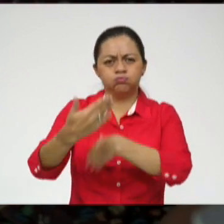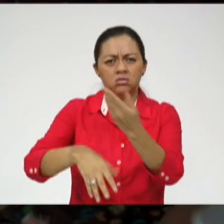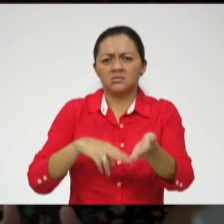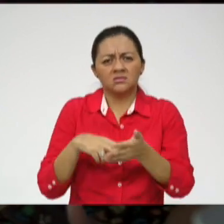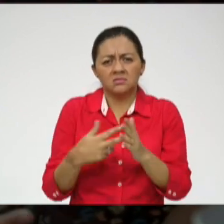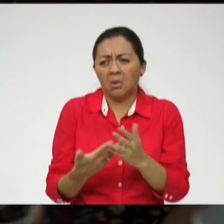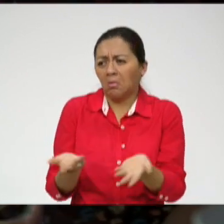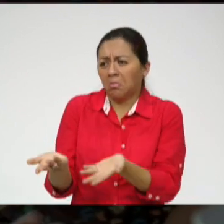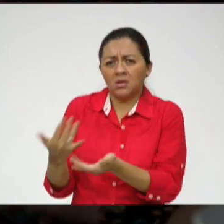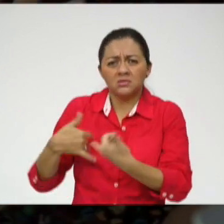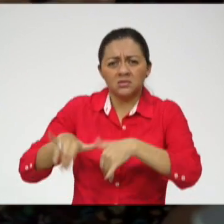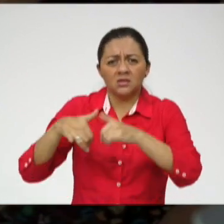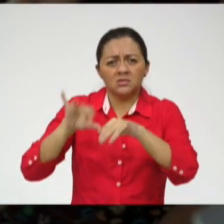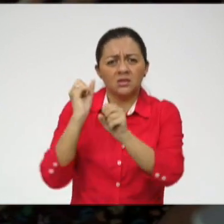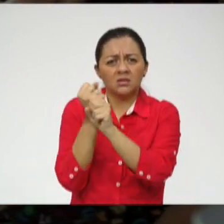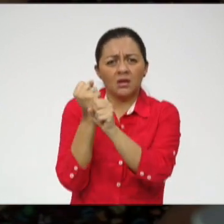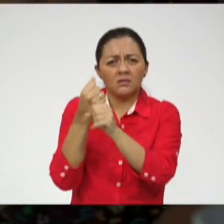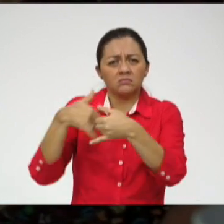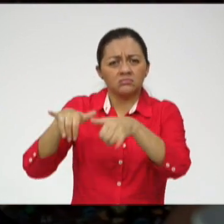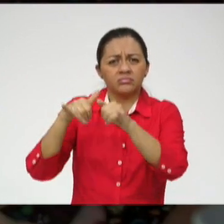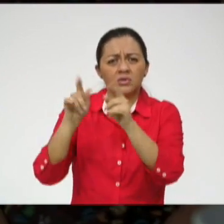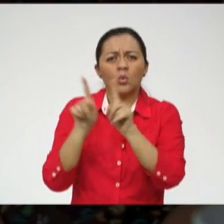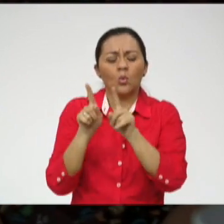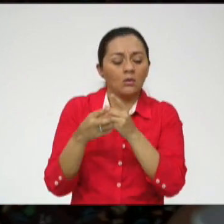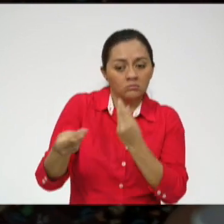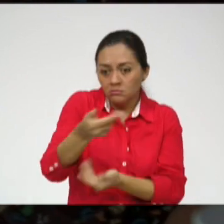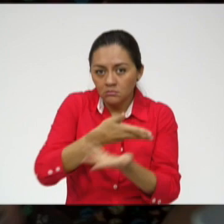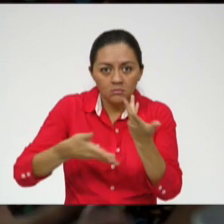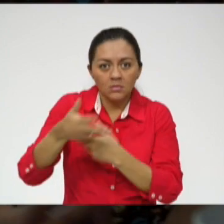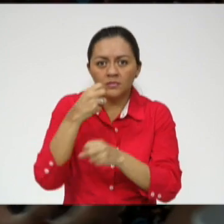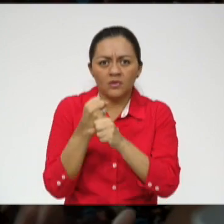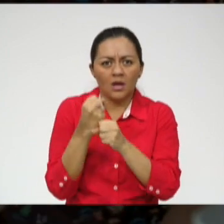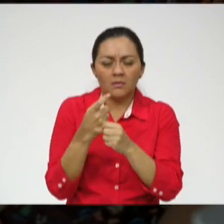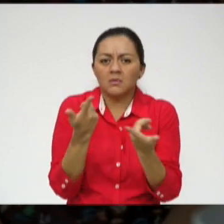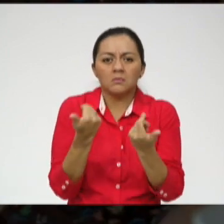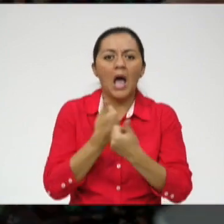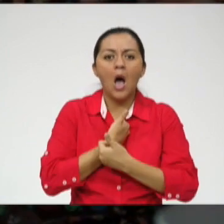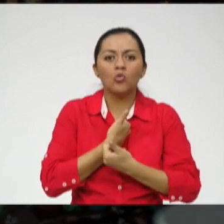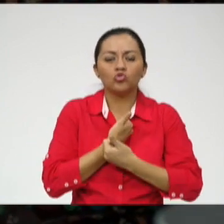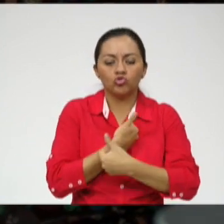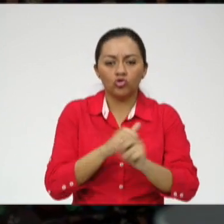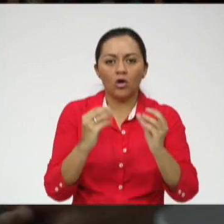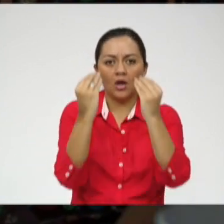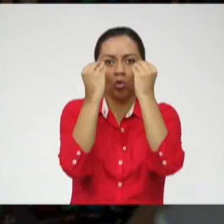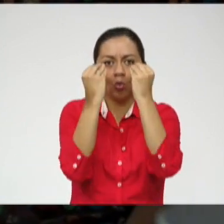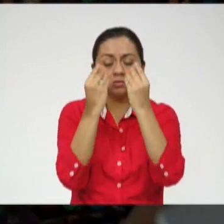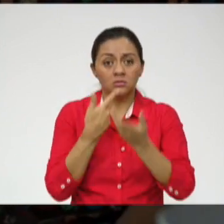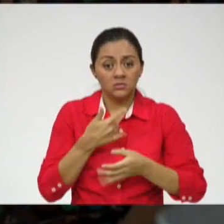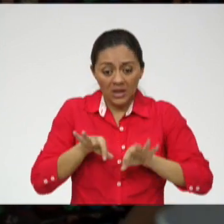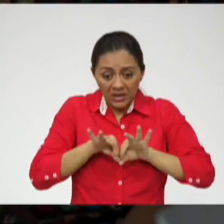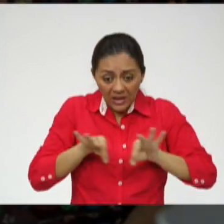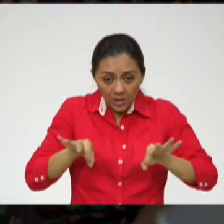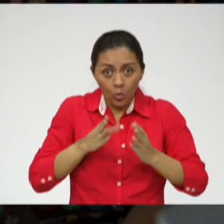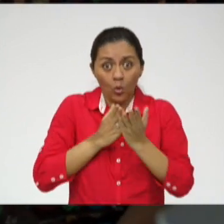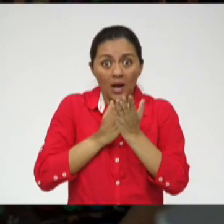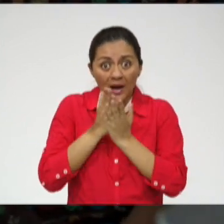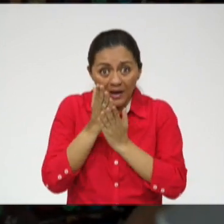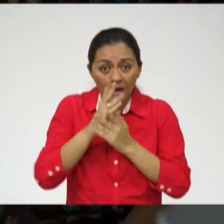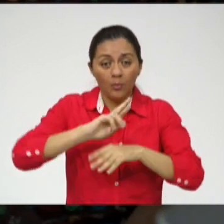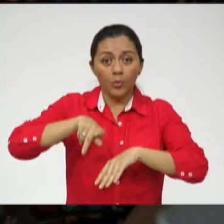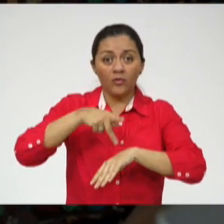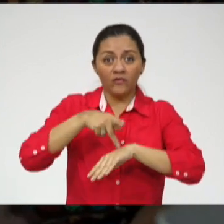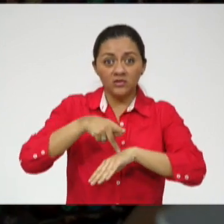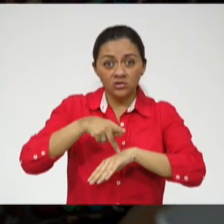a seguir a ser autodidactas, o sea, instruirse por sí mismos. Porque no tienen una carrera, no han sido una carrera, una